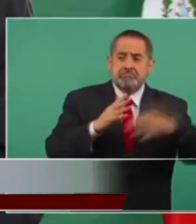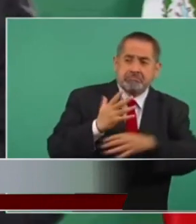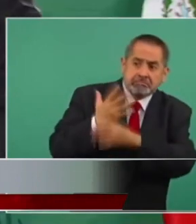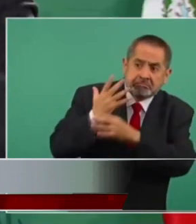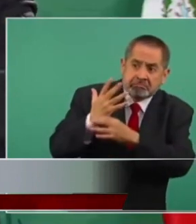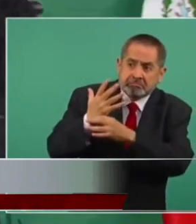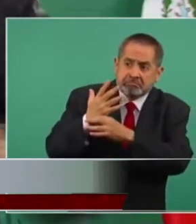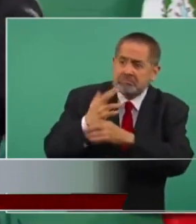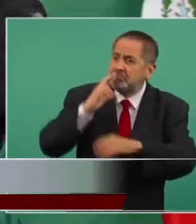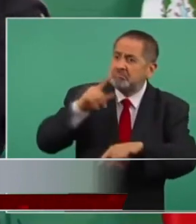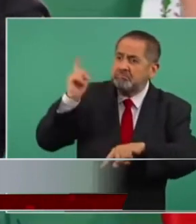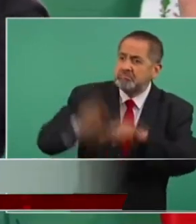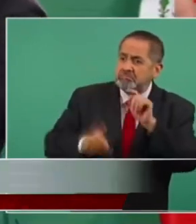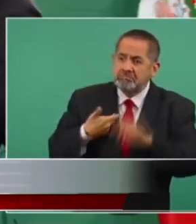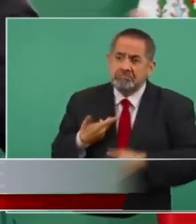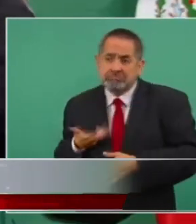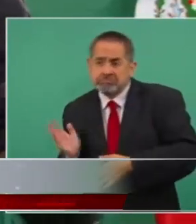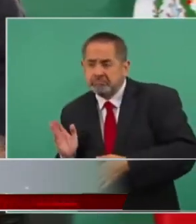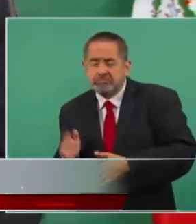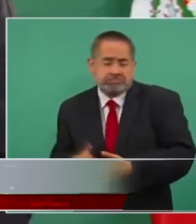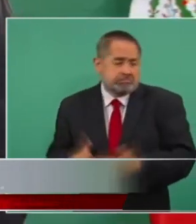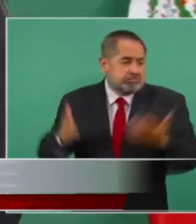y muy mal el gobierno